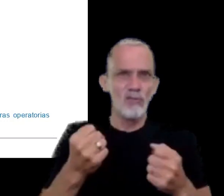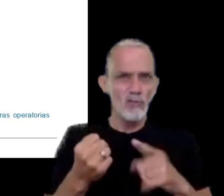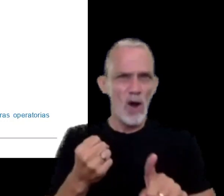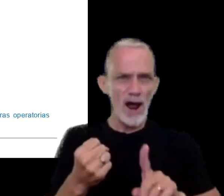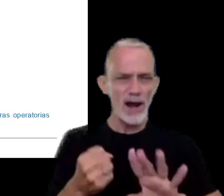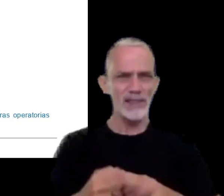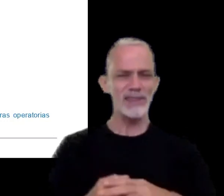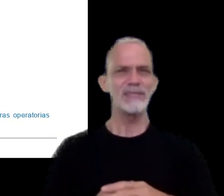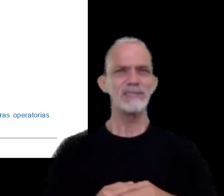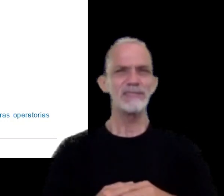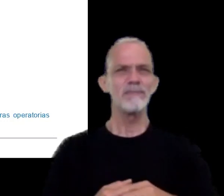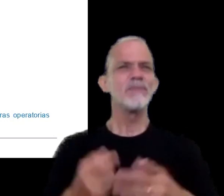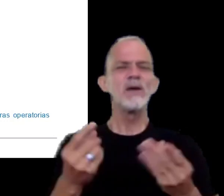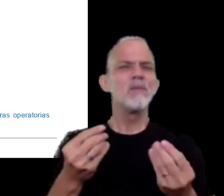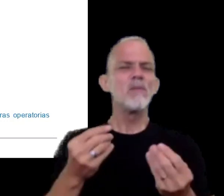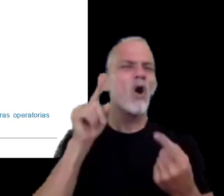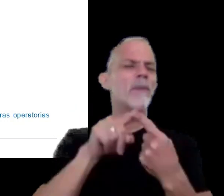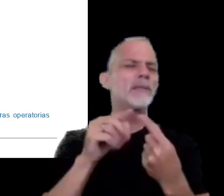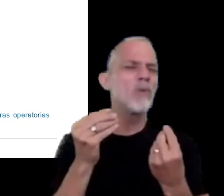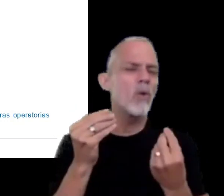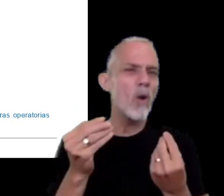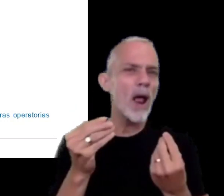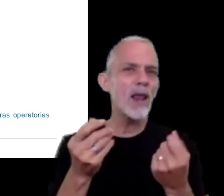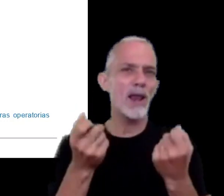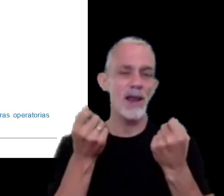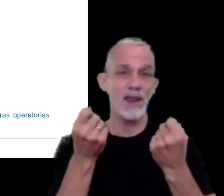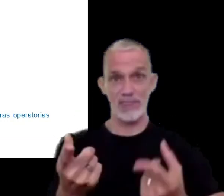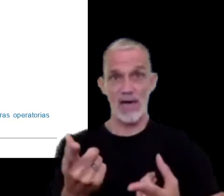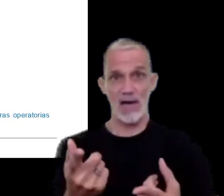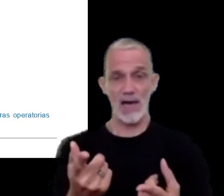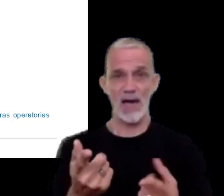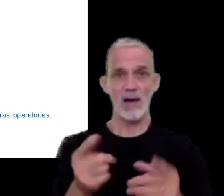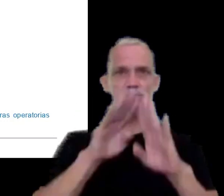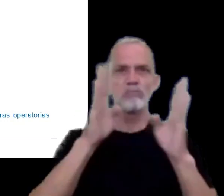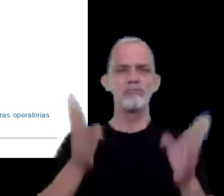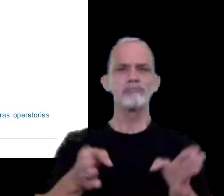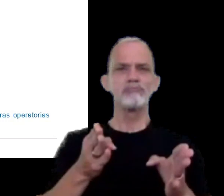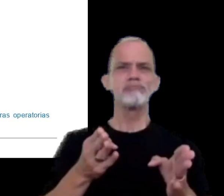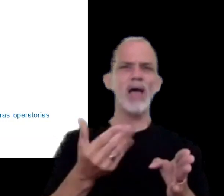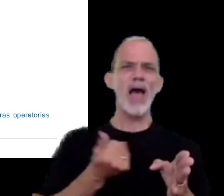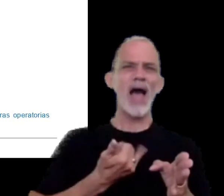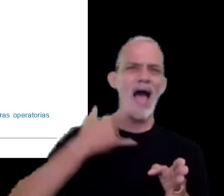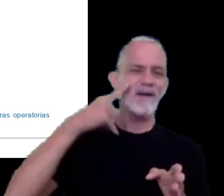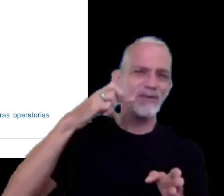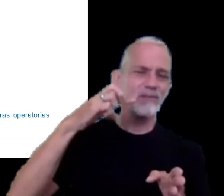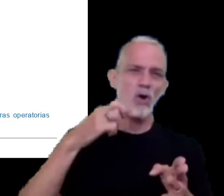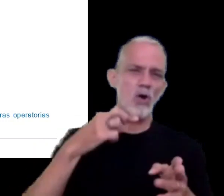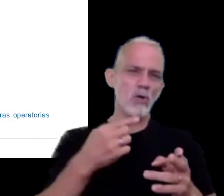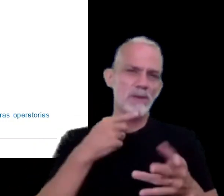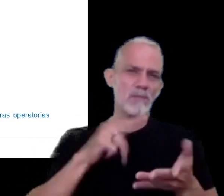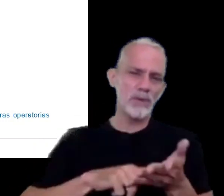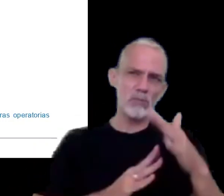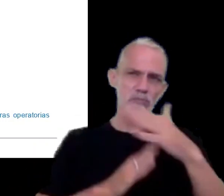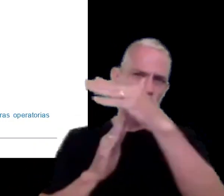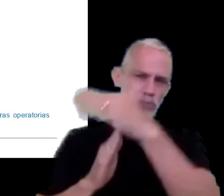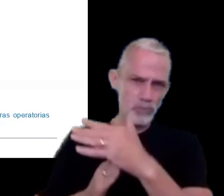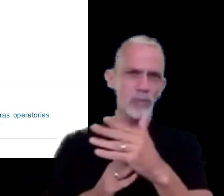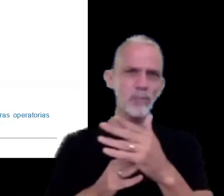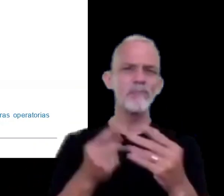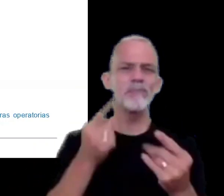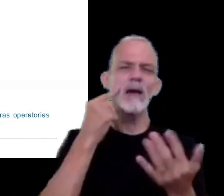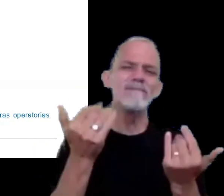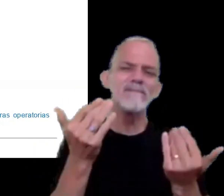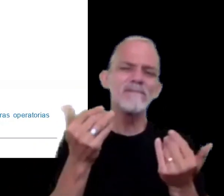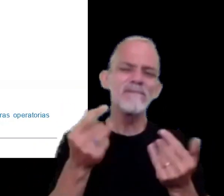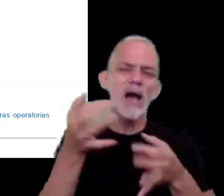que tiene como propósito permitir a la administración fiscal poder realizar una efectiva evaluación y